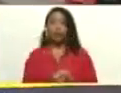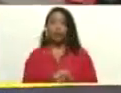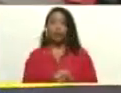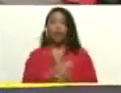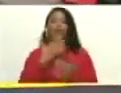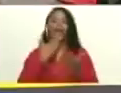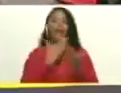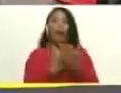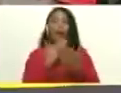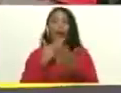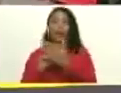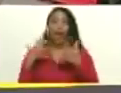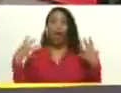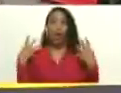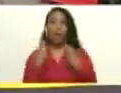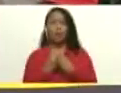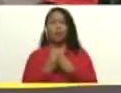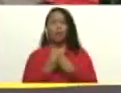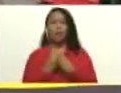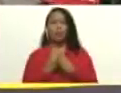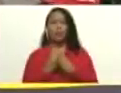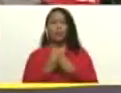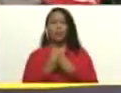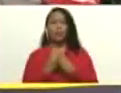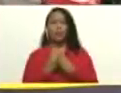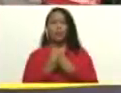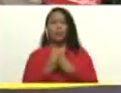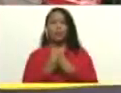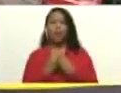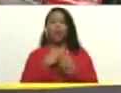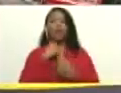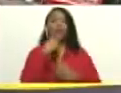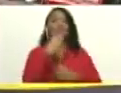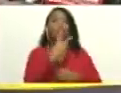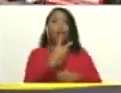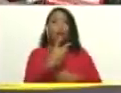agradezco a los compañeros que han sido voceros,